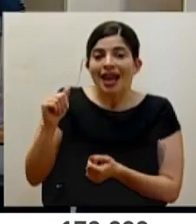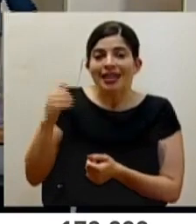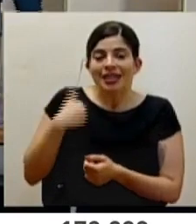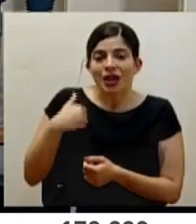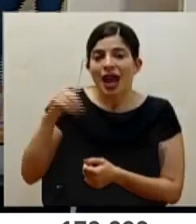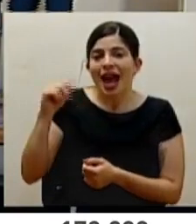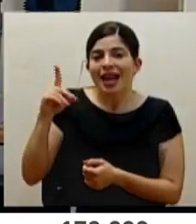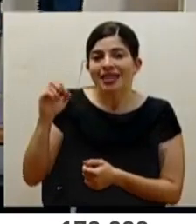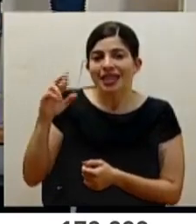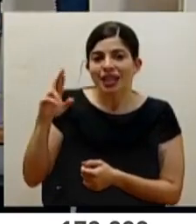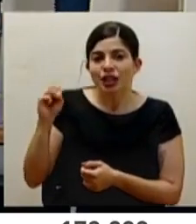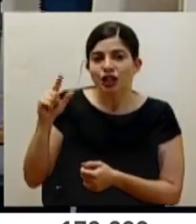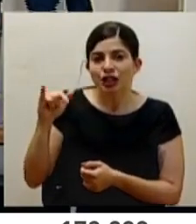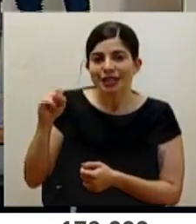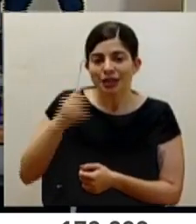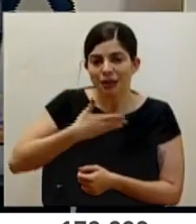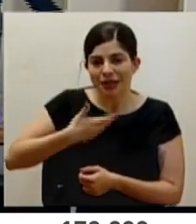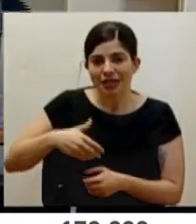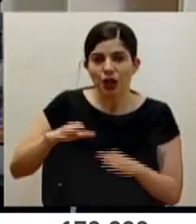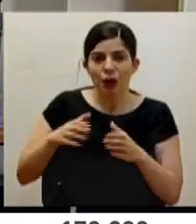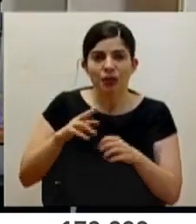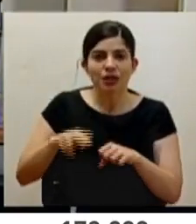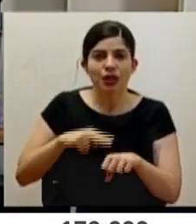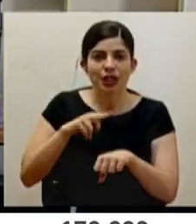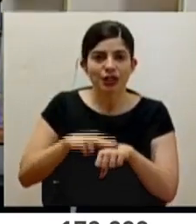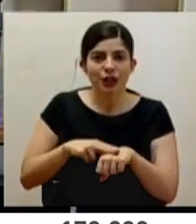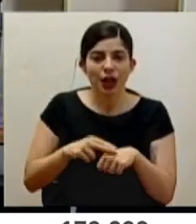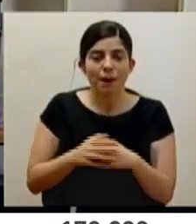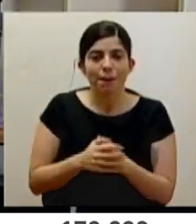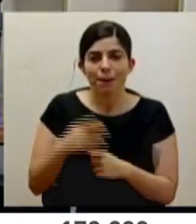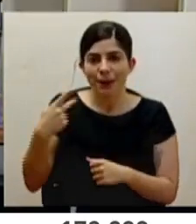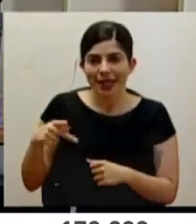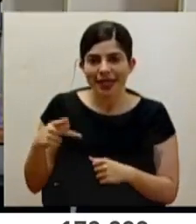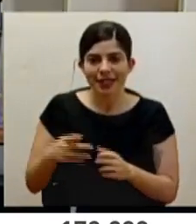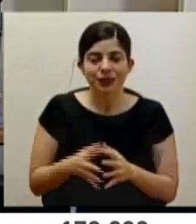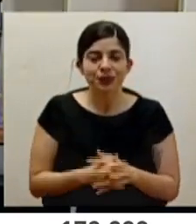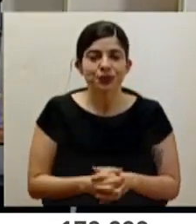Solis, presidente de la Comisión Nacional de Rías.